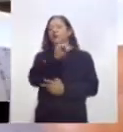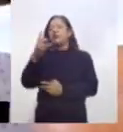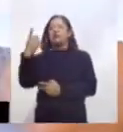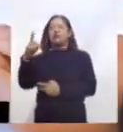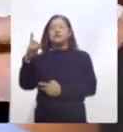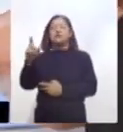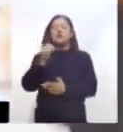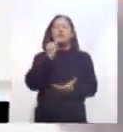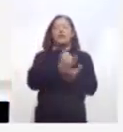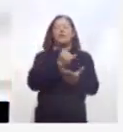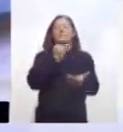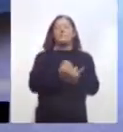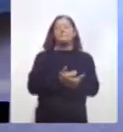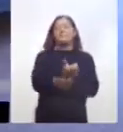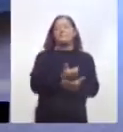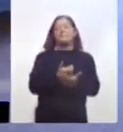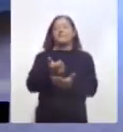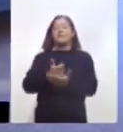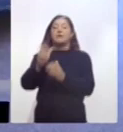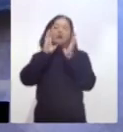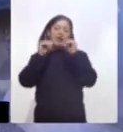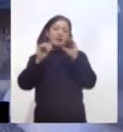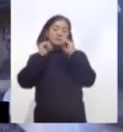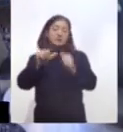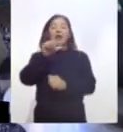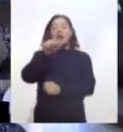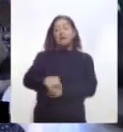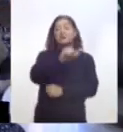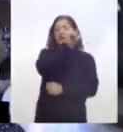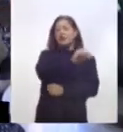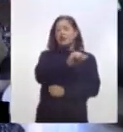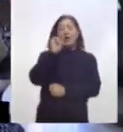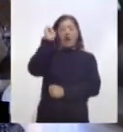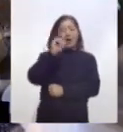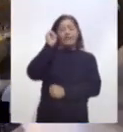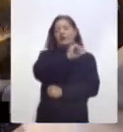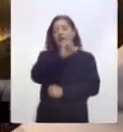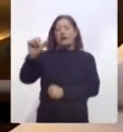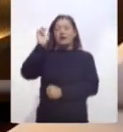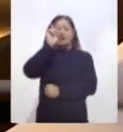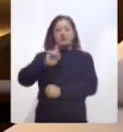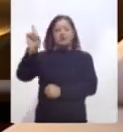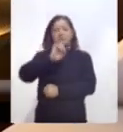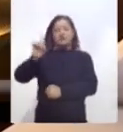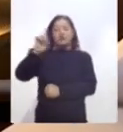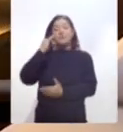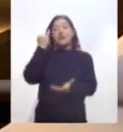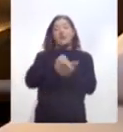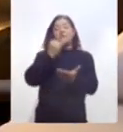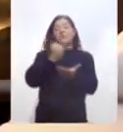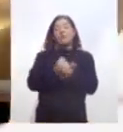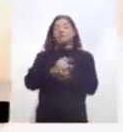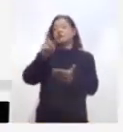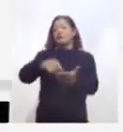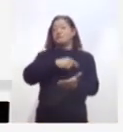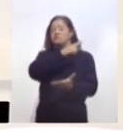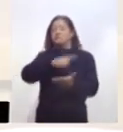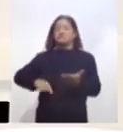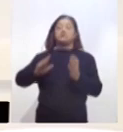julio y diciembre de 2020 y de eliminar de abril a diciembre de 2020 el impuesto por la prestación de servicios de hospedaje.